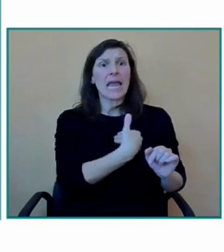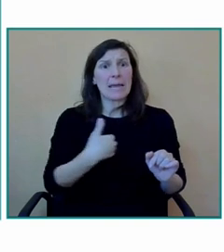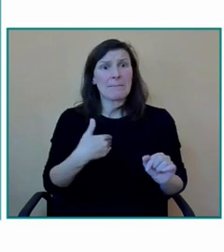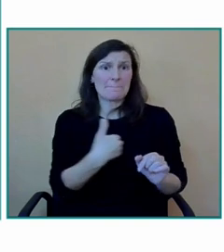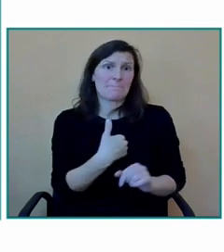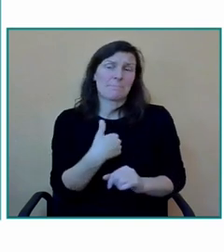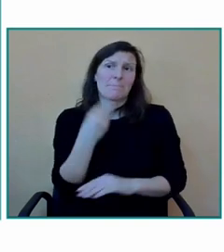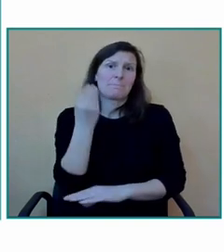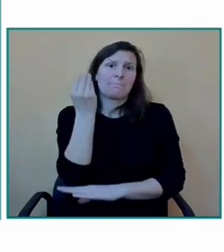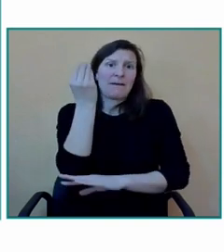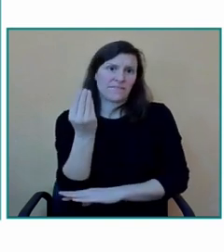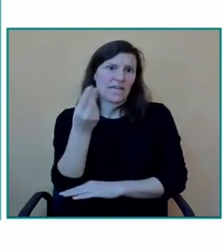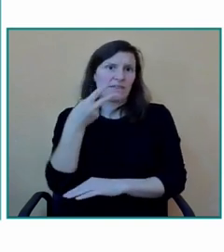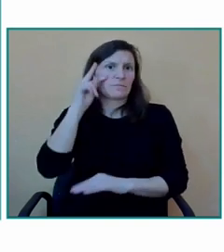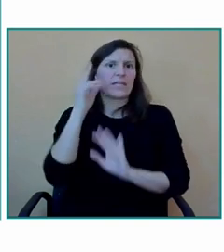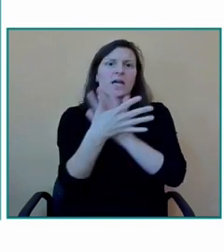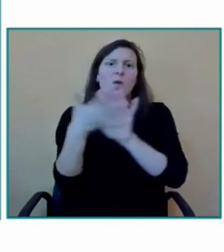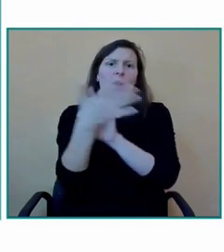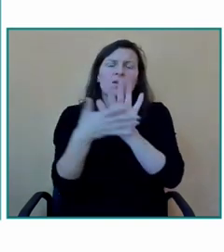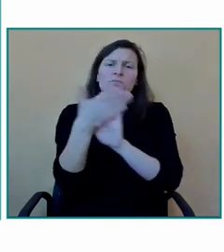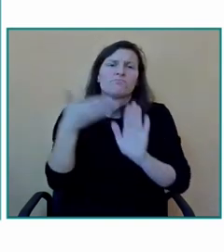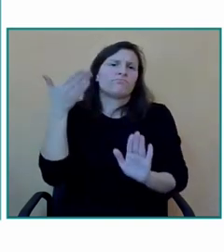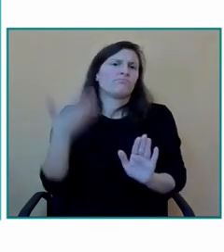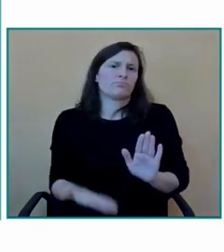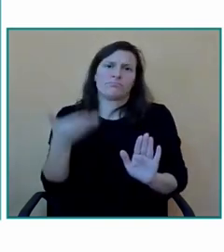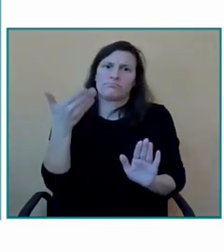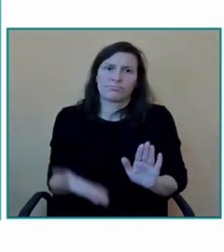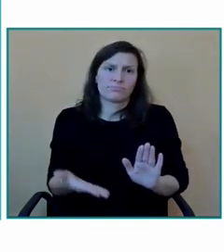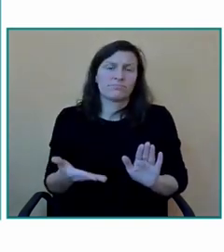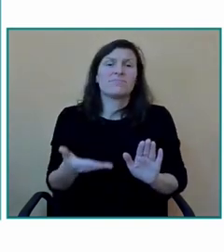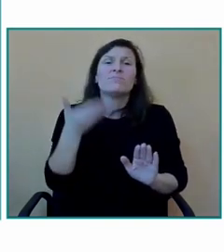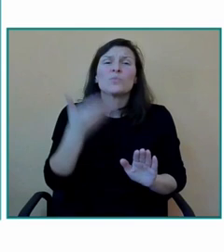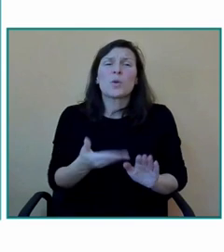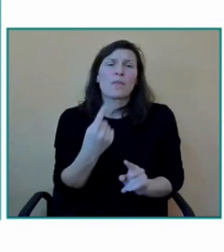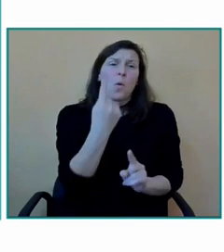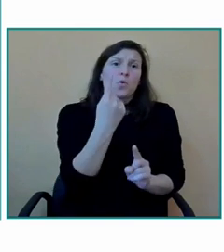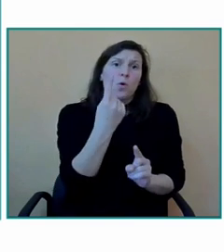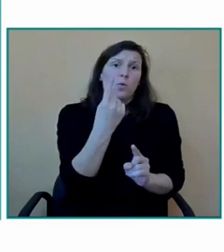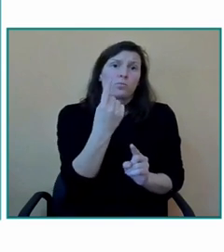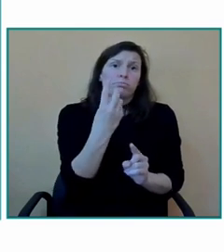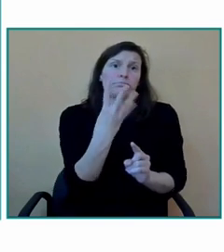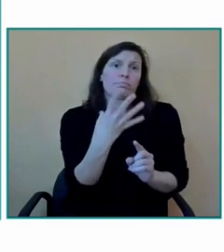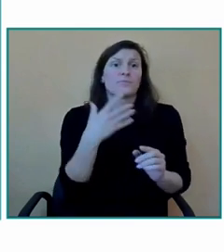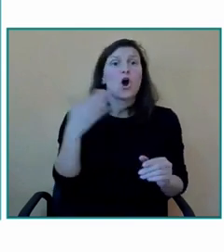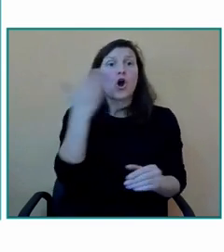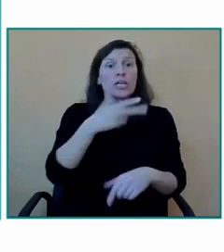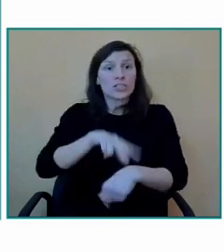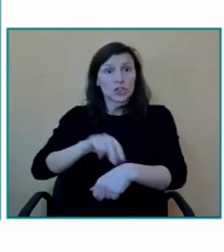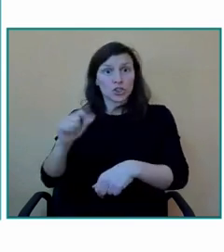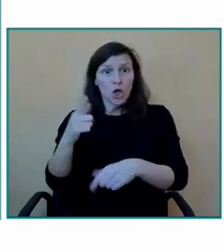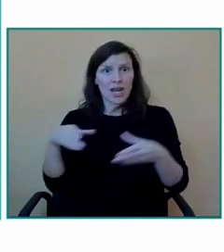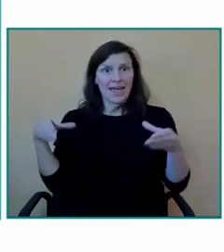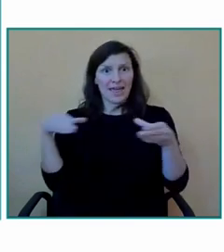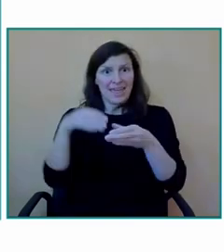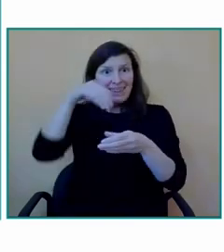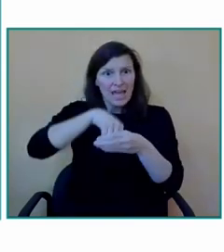tiene que haya una persona o varias en este caso porque hay cinco en el centro que puedan ser